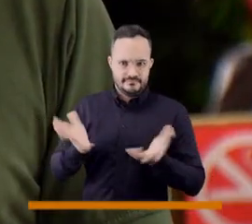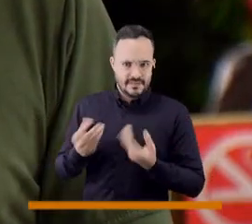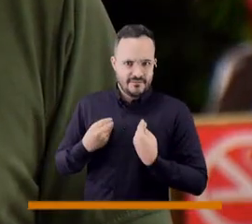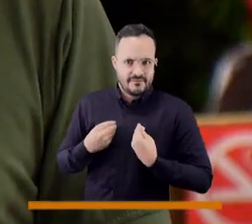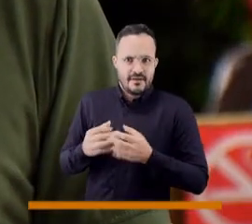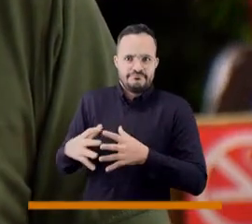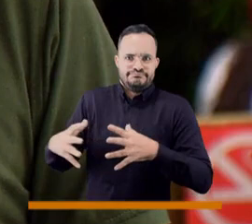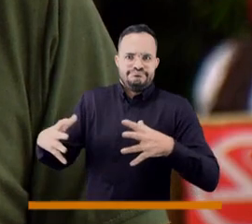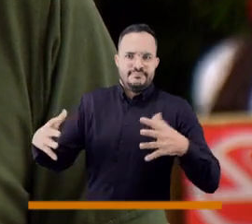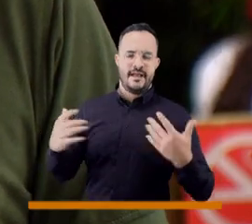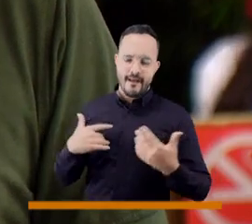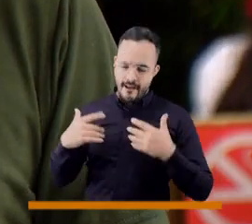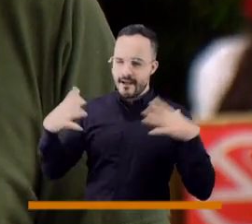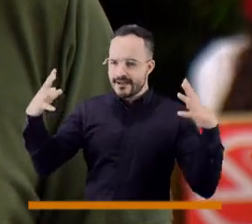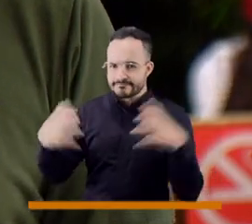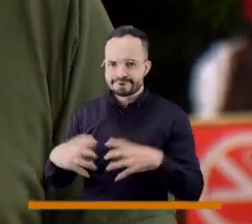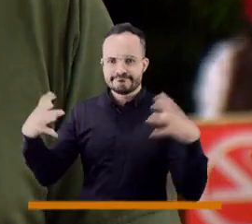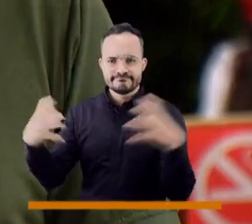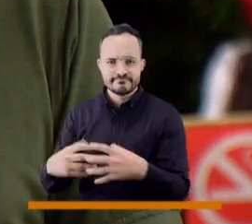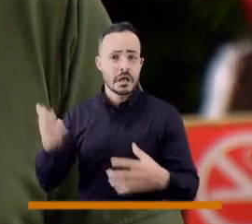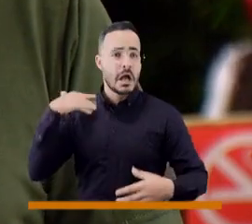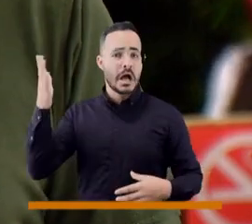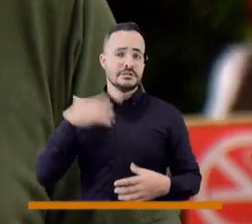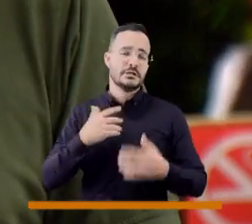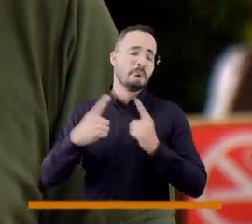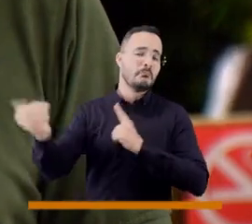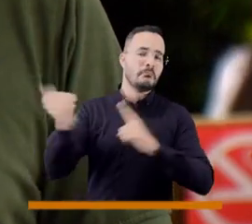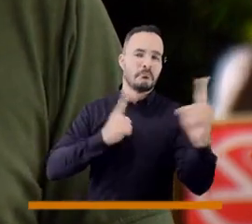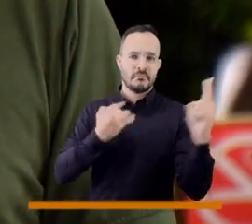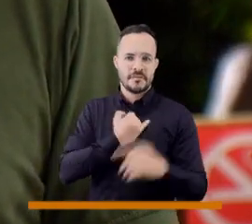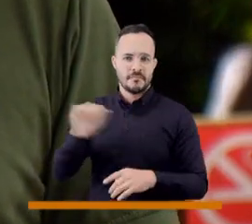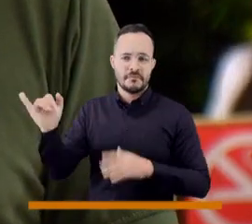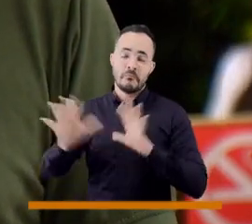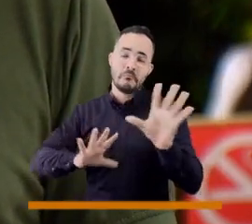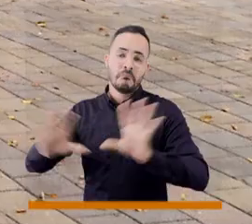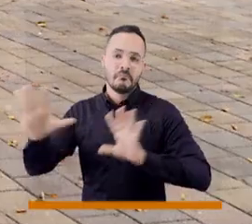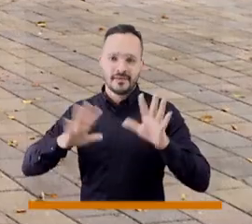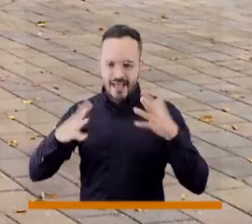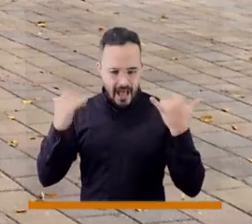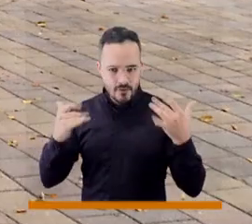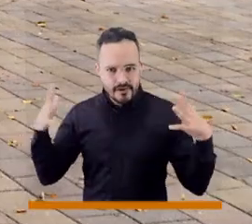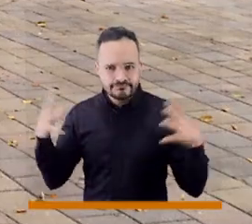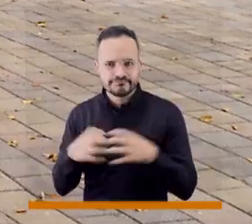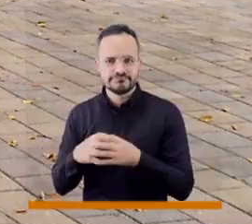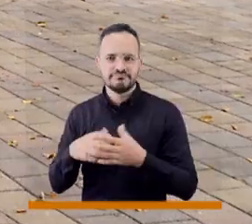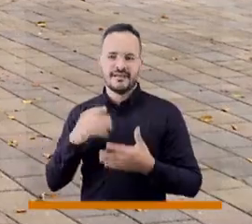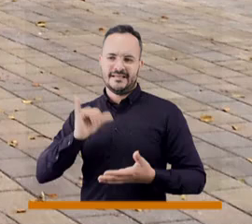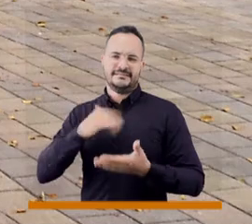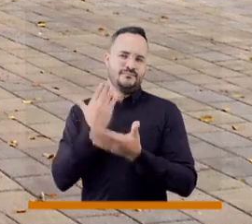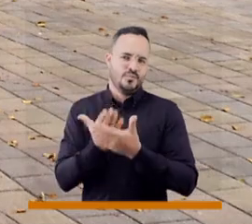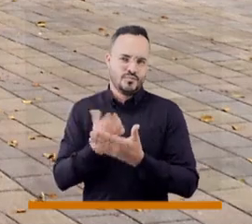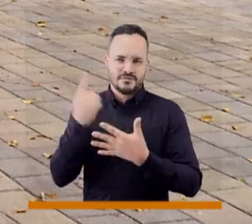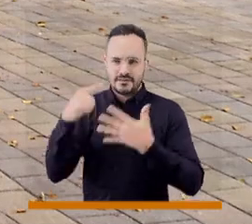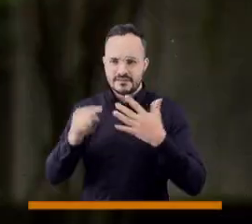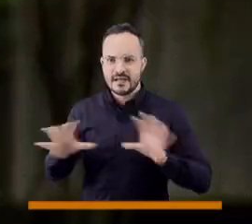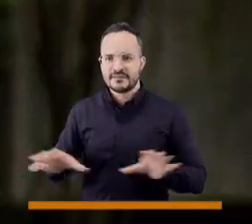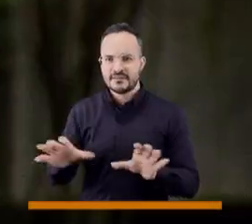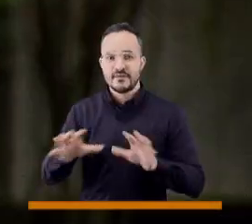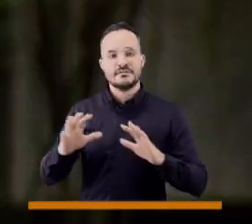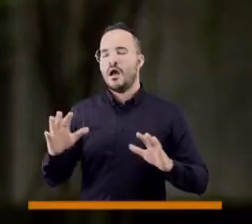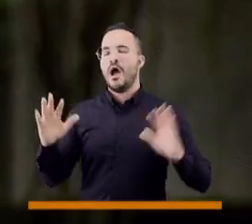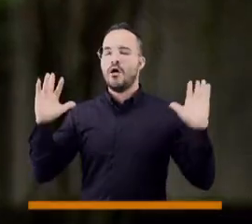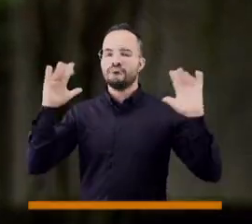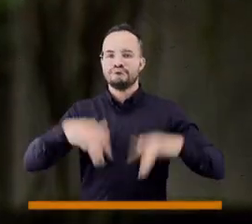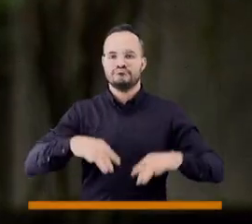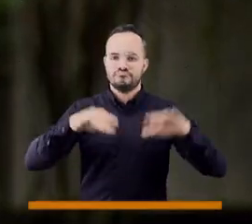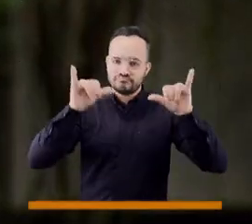empezamos a conocernos como comunidad, porque no nos conocíamos. Y ahí fue cuando empezamos a generar ese tipo de actividades como fueron los plantones